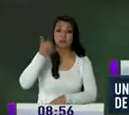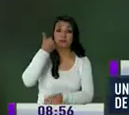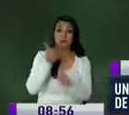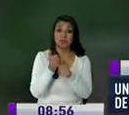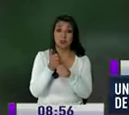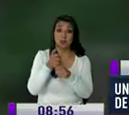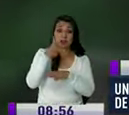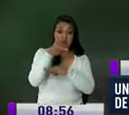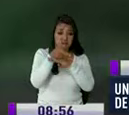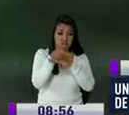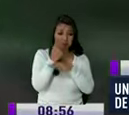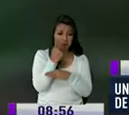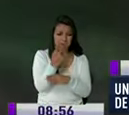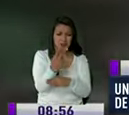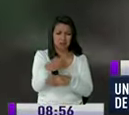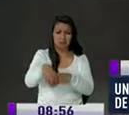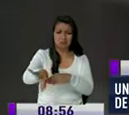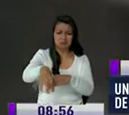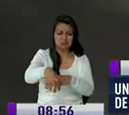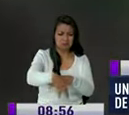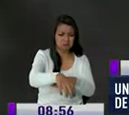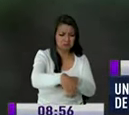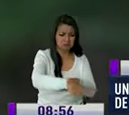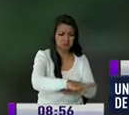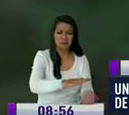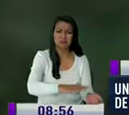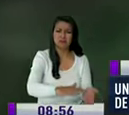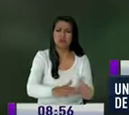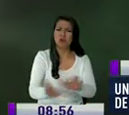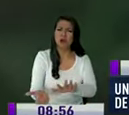muestra además partes de restos humanos